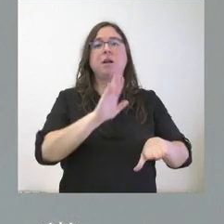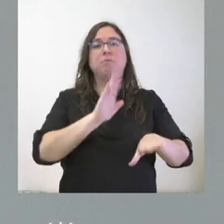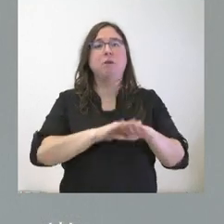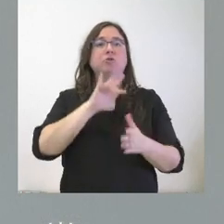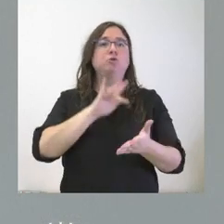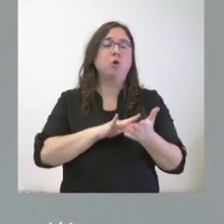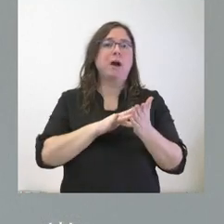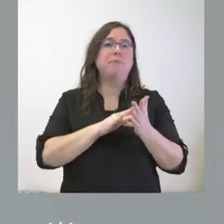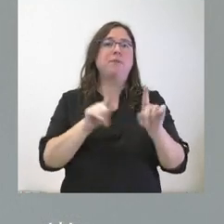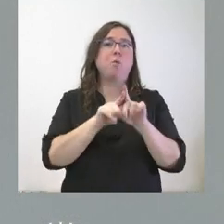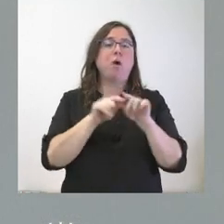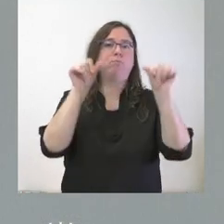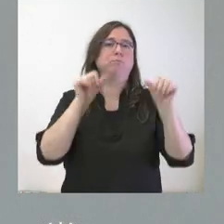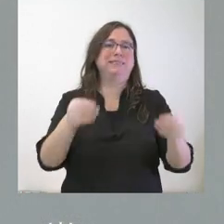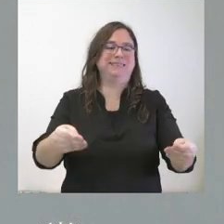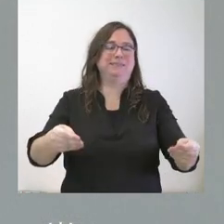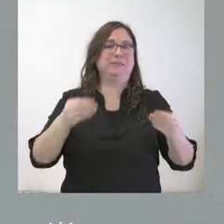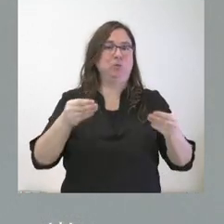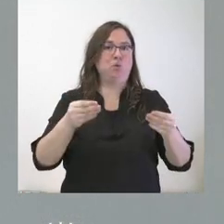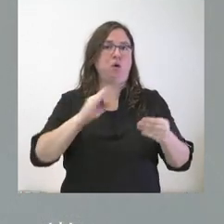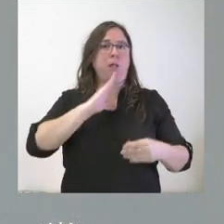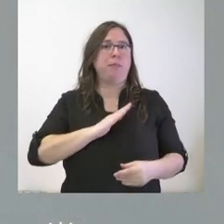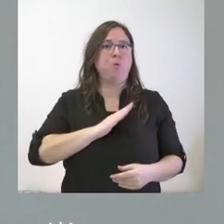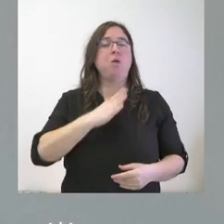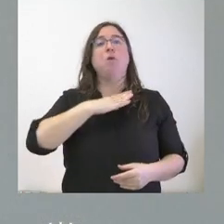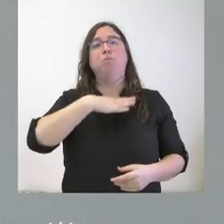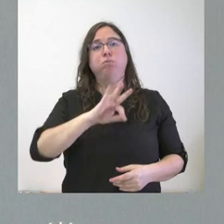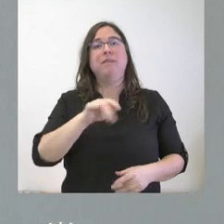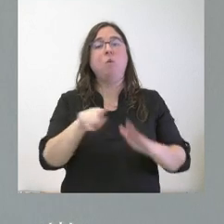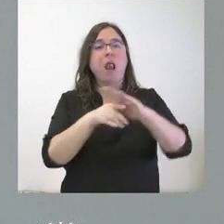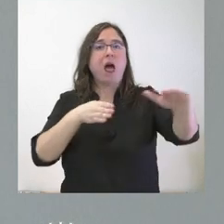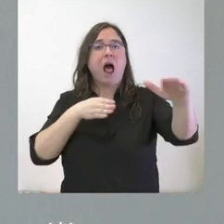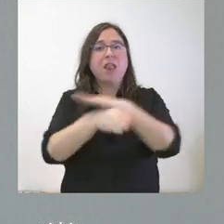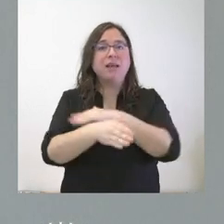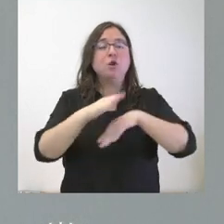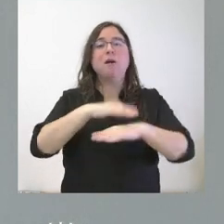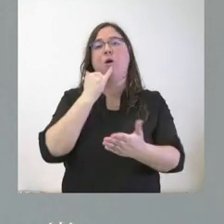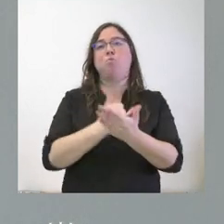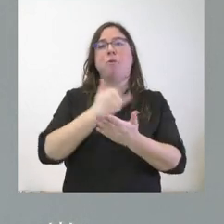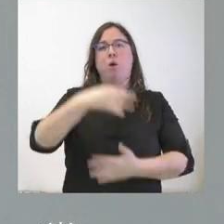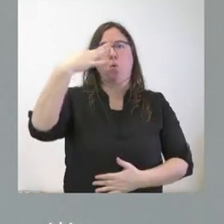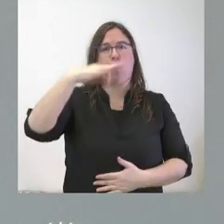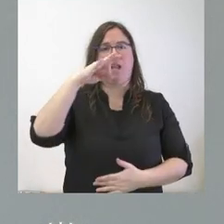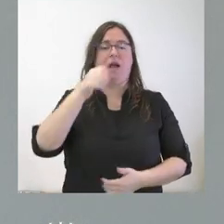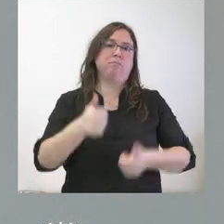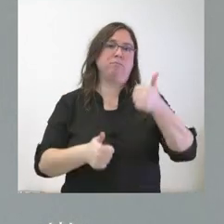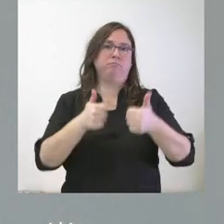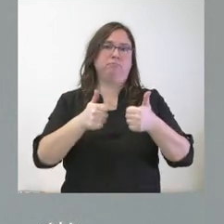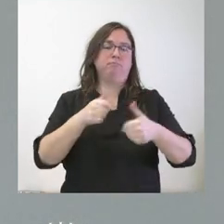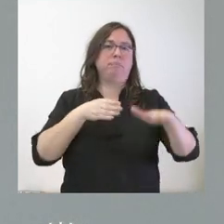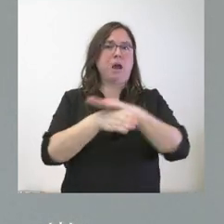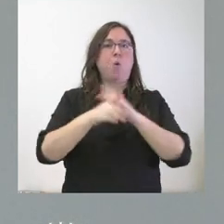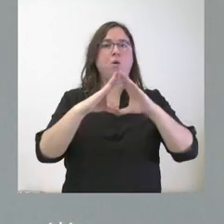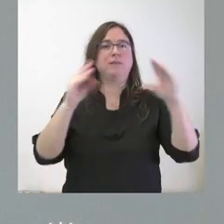del título académico correspondiente y, por tanto, ante el acceso a una prueba única de la EBAU. La semana